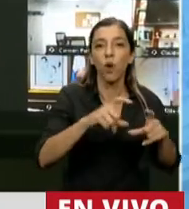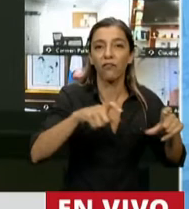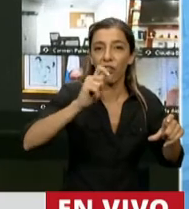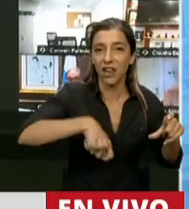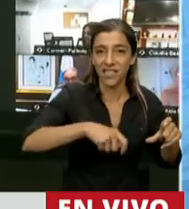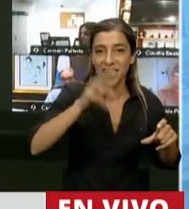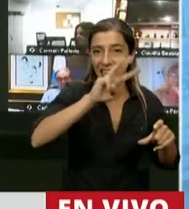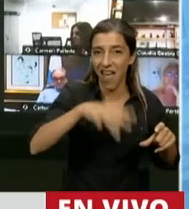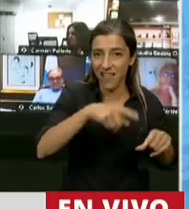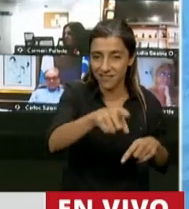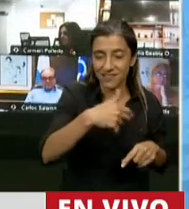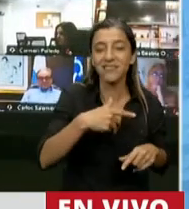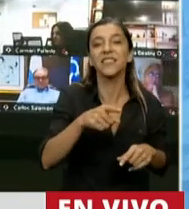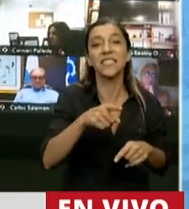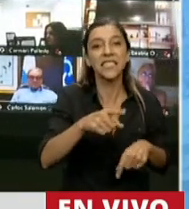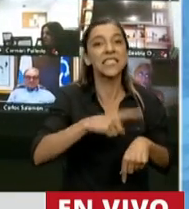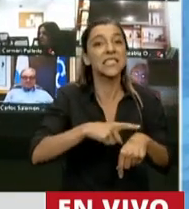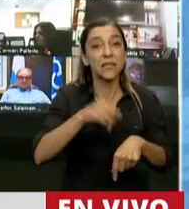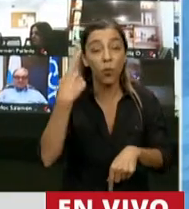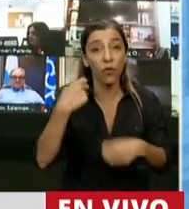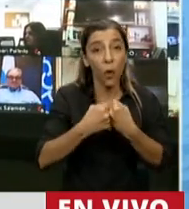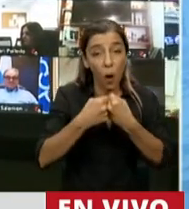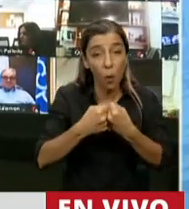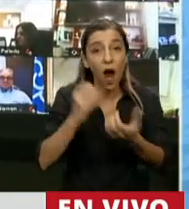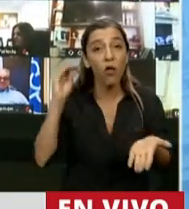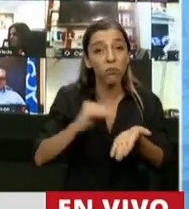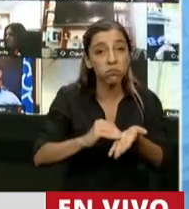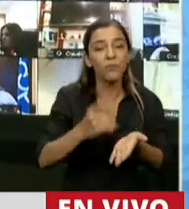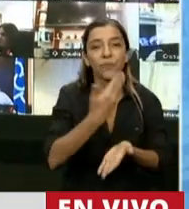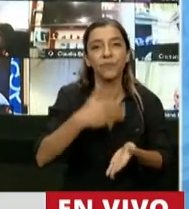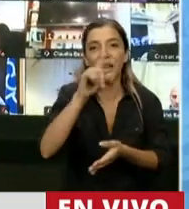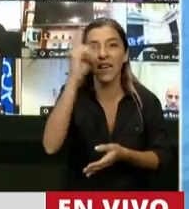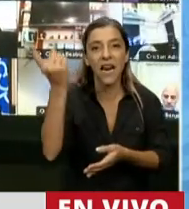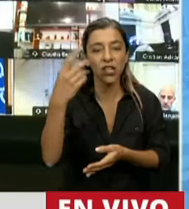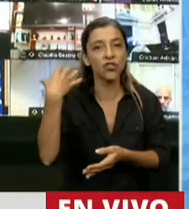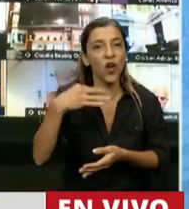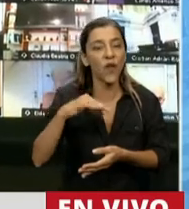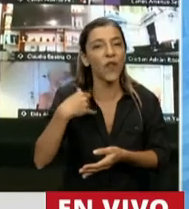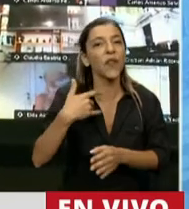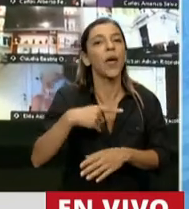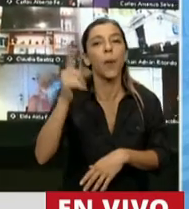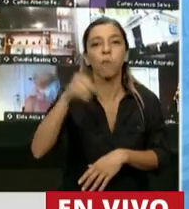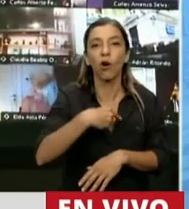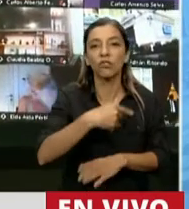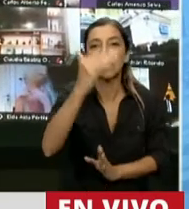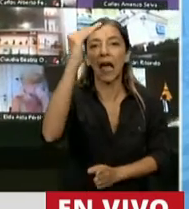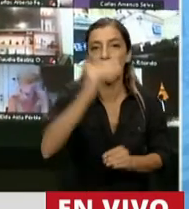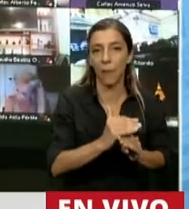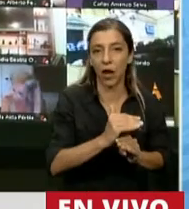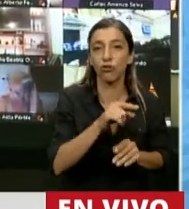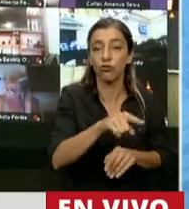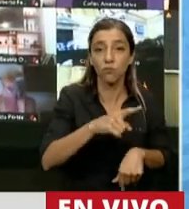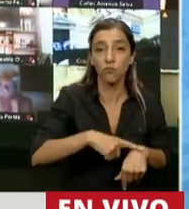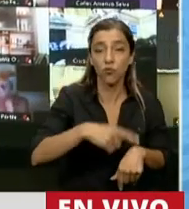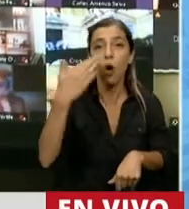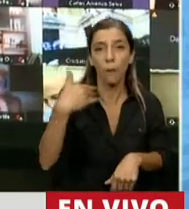ANSES, se le encomendó en ese acuerdo a la Nación reducir ese coeficiente, cosa que se cumplió